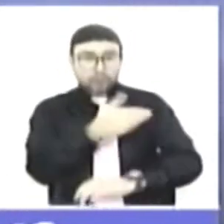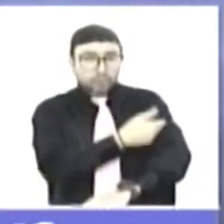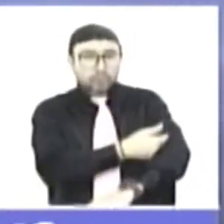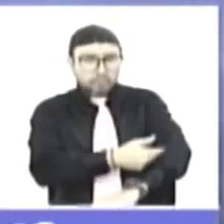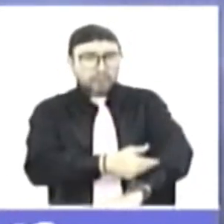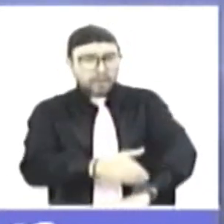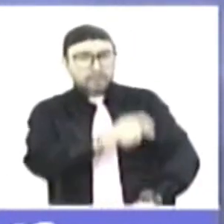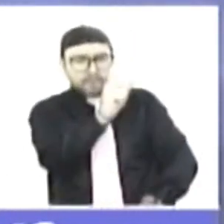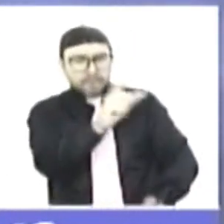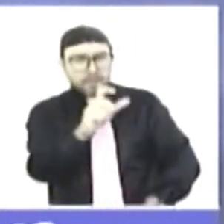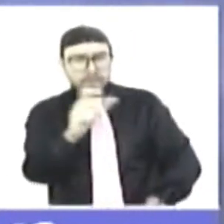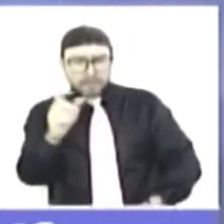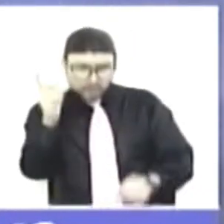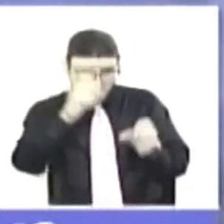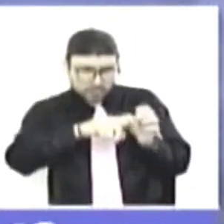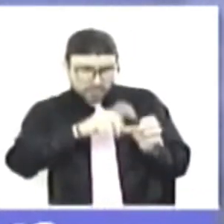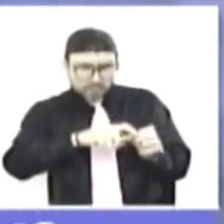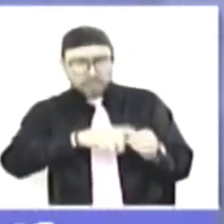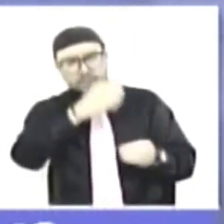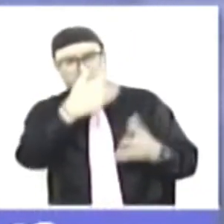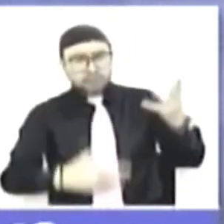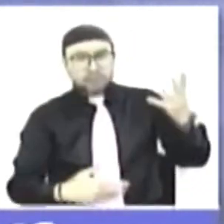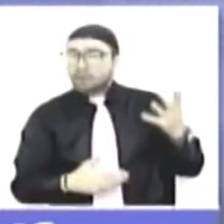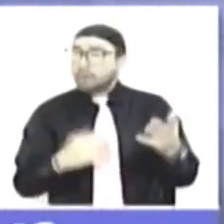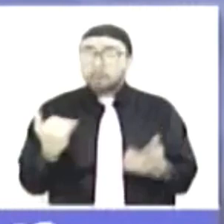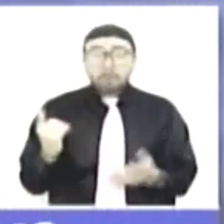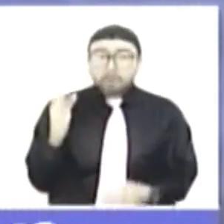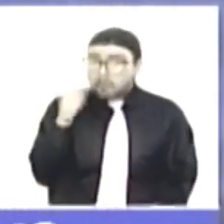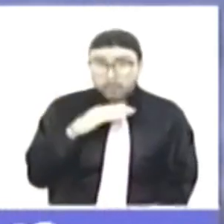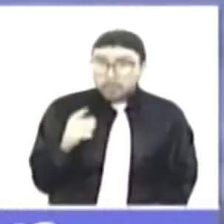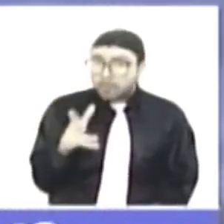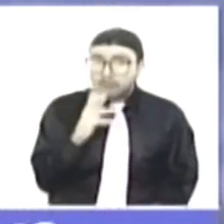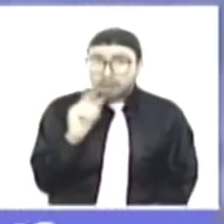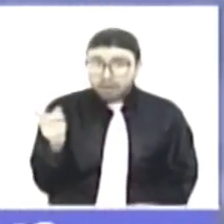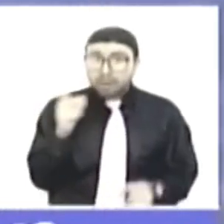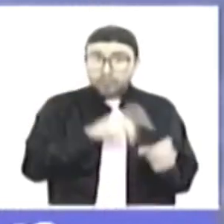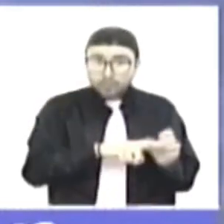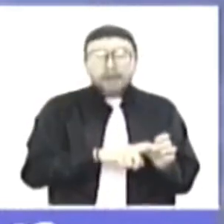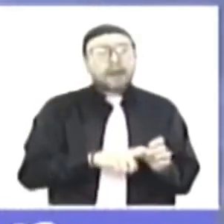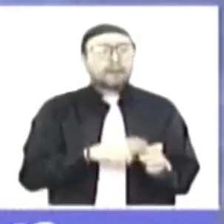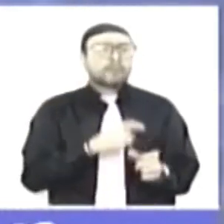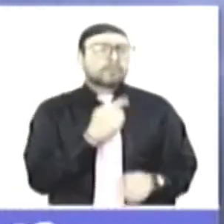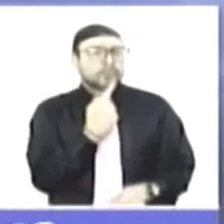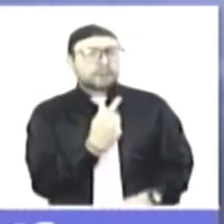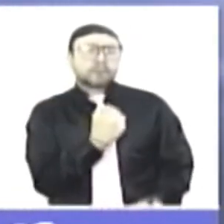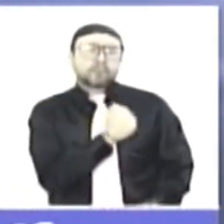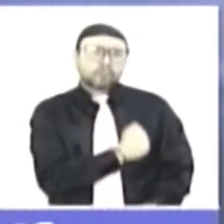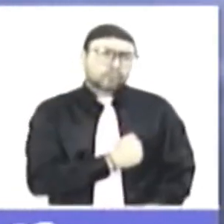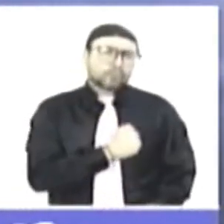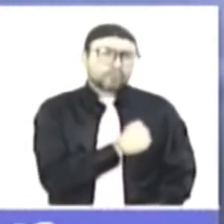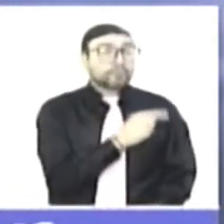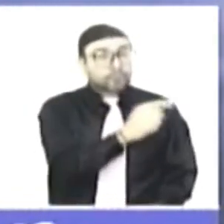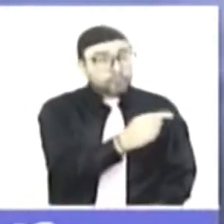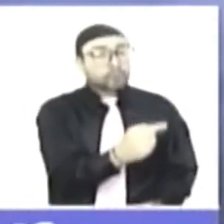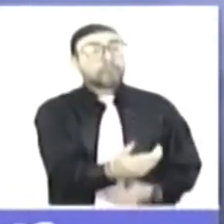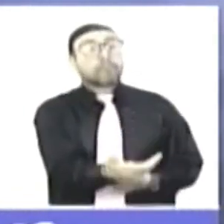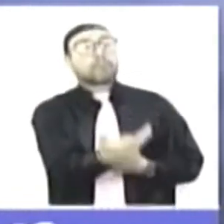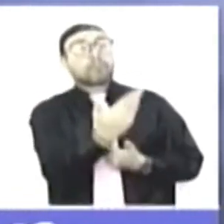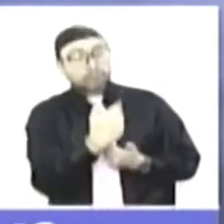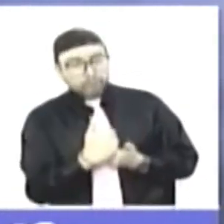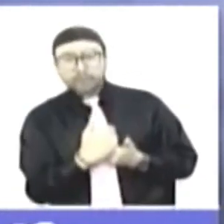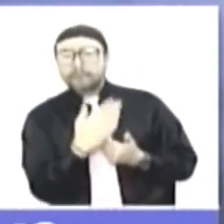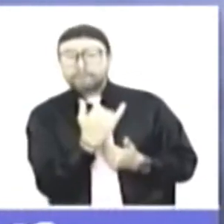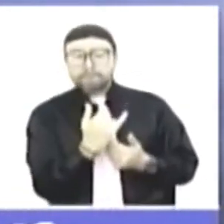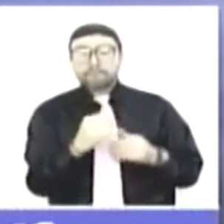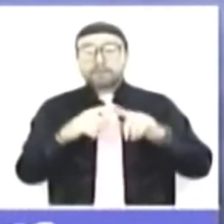registros actualizados. Los que no están aún en la base pueden solicitar la encuesta en la